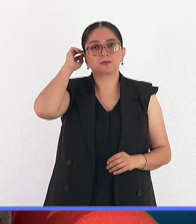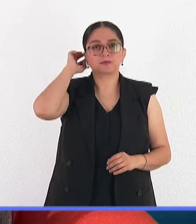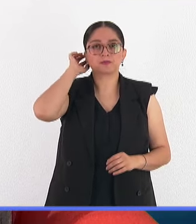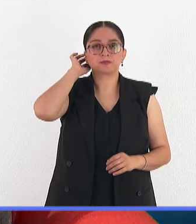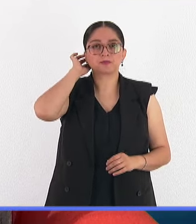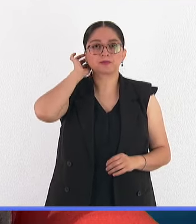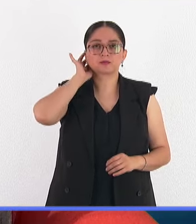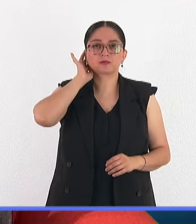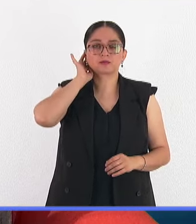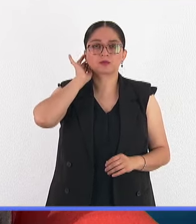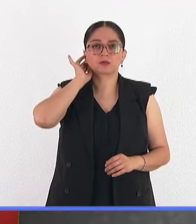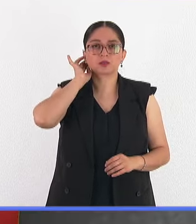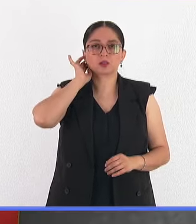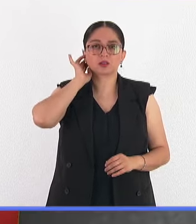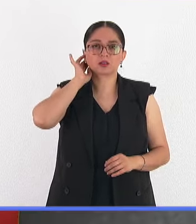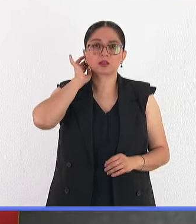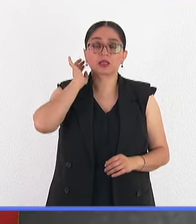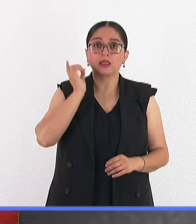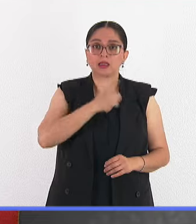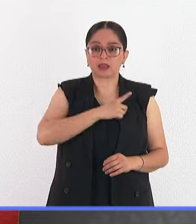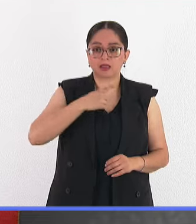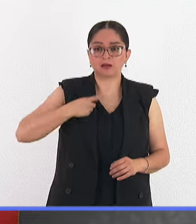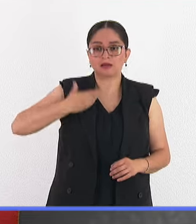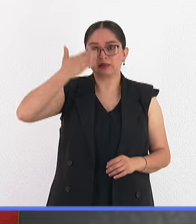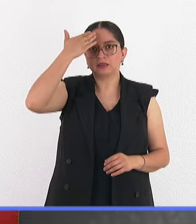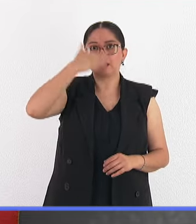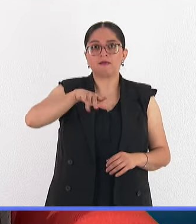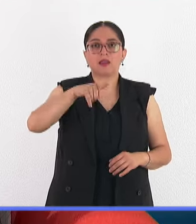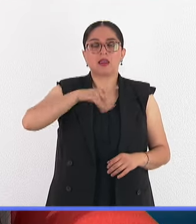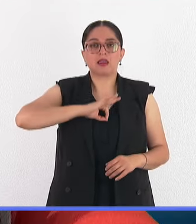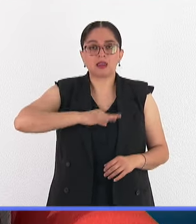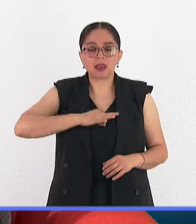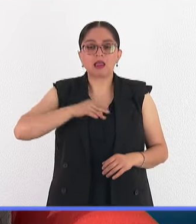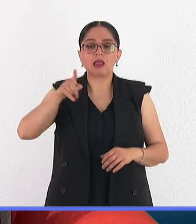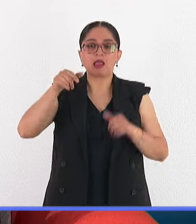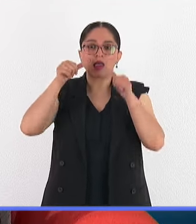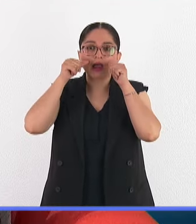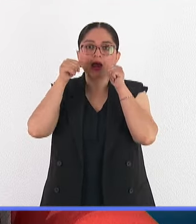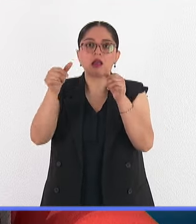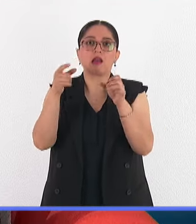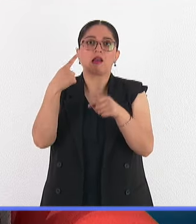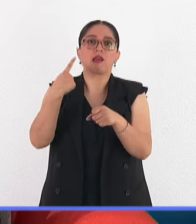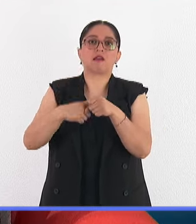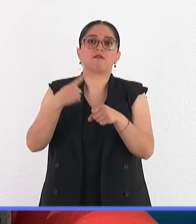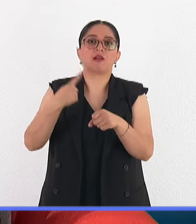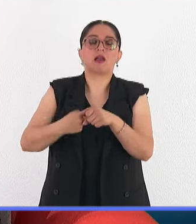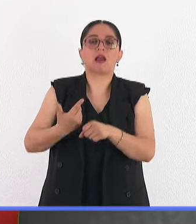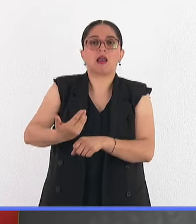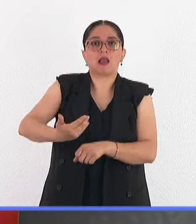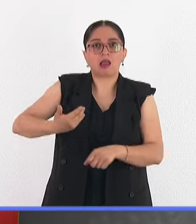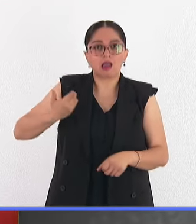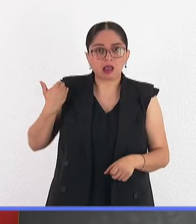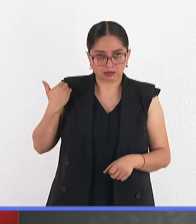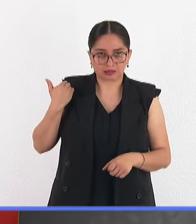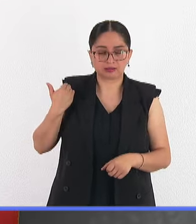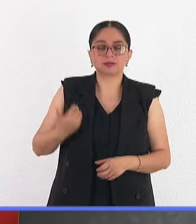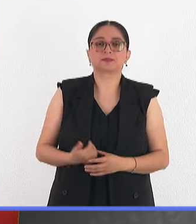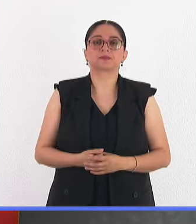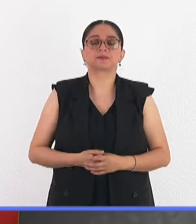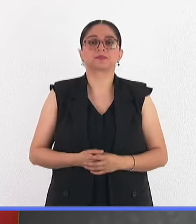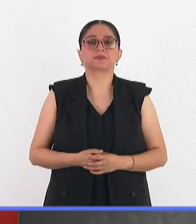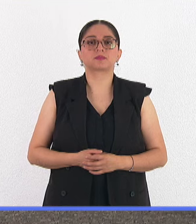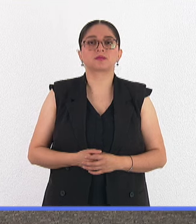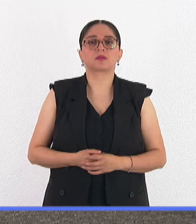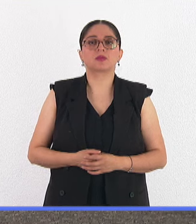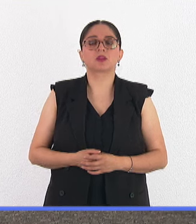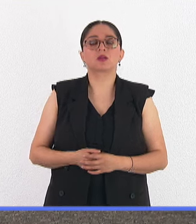hay una infección y entonces estar atento para evitar que la enfermedad se desarrolle de forma los diagnósticos tempranos. Y